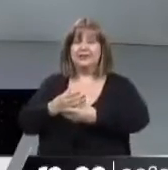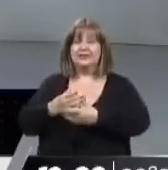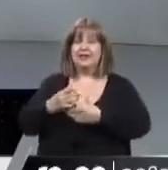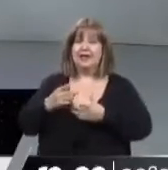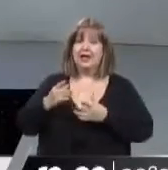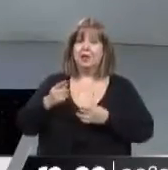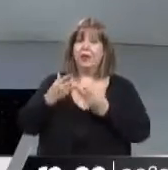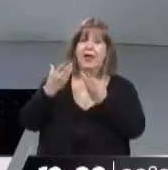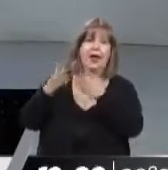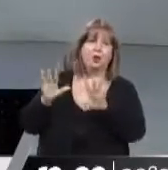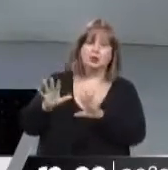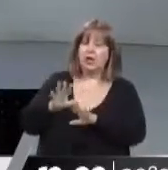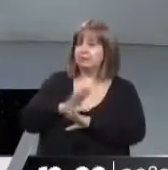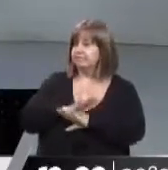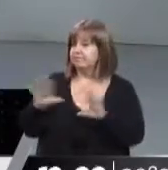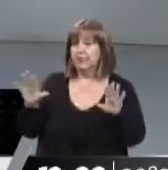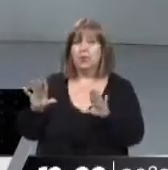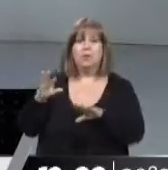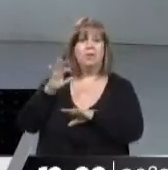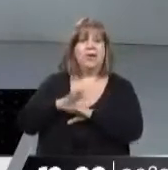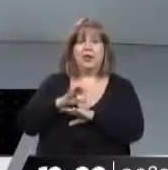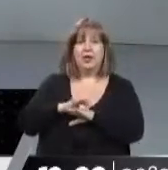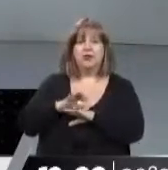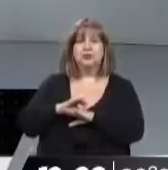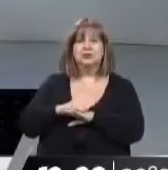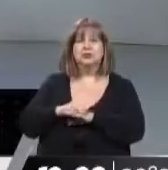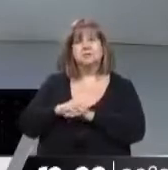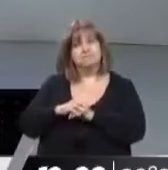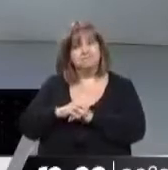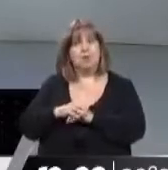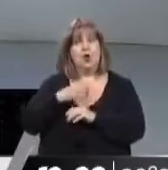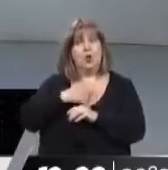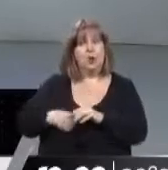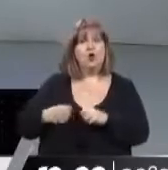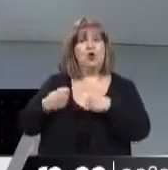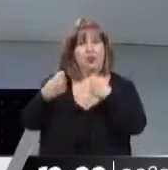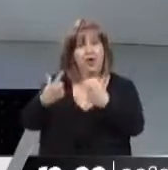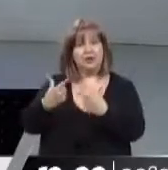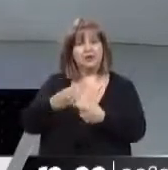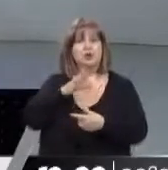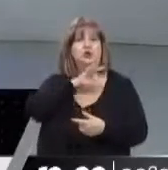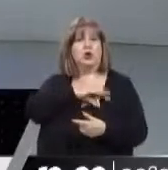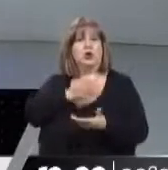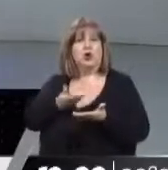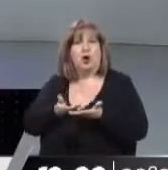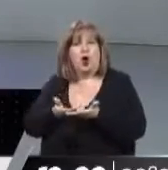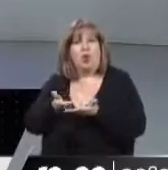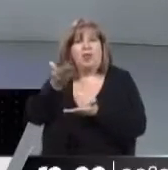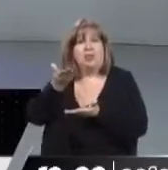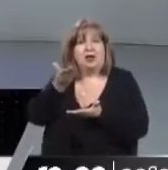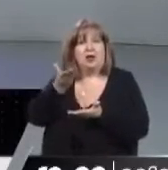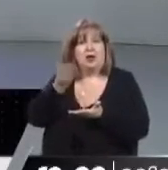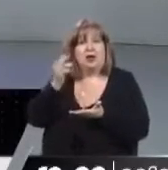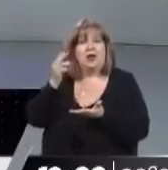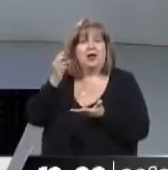remesón que daría como resultado si eso ocurriera. Así que este 90% podría llegar a calmar las aguas, es un 90, es el ajuste a algunos ítems